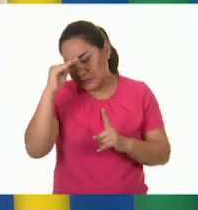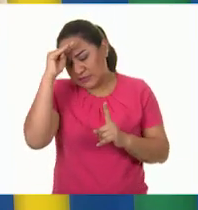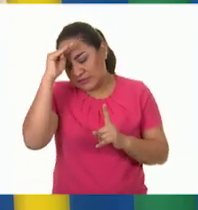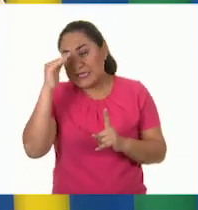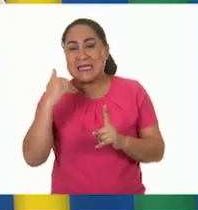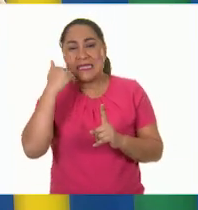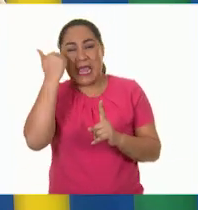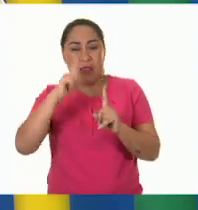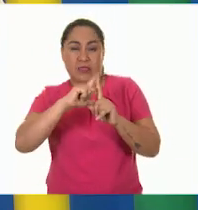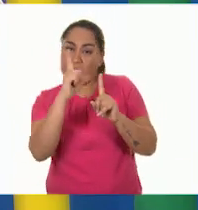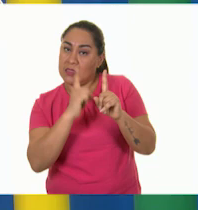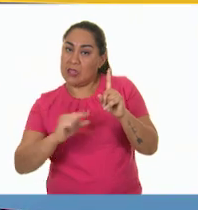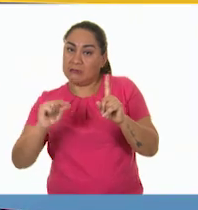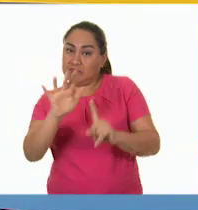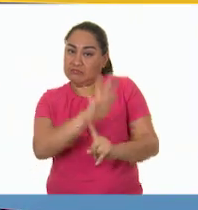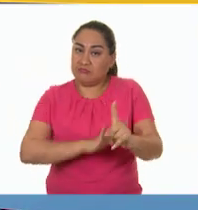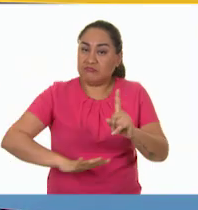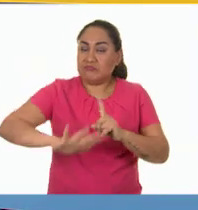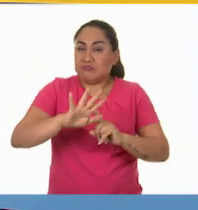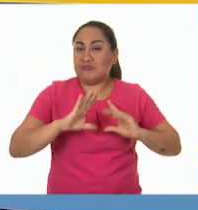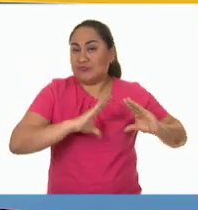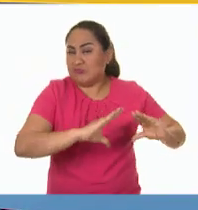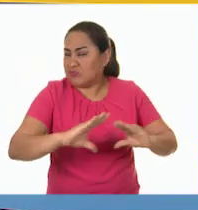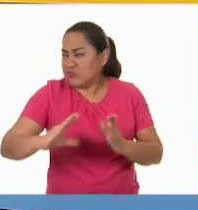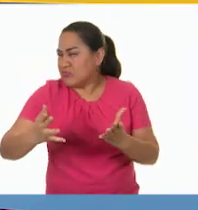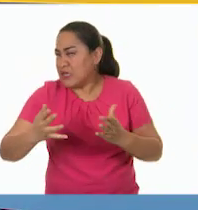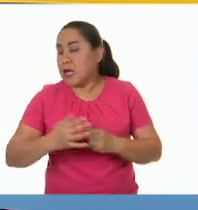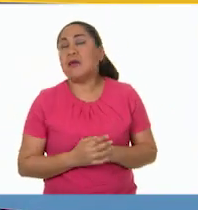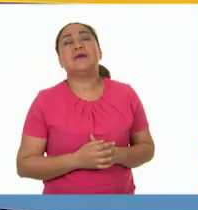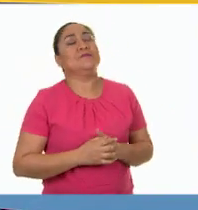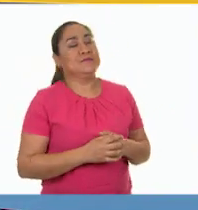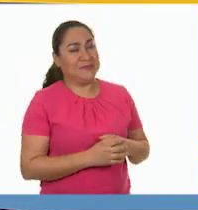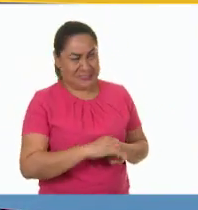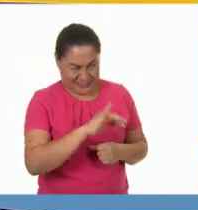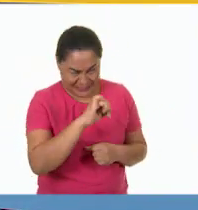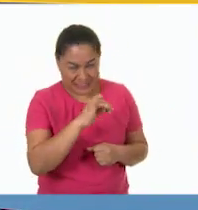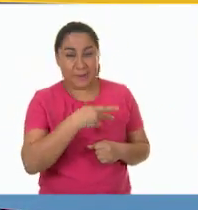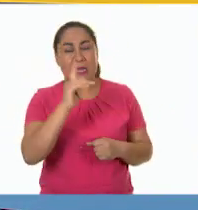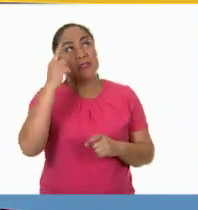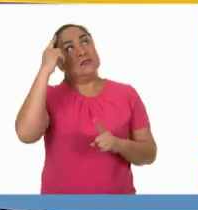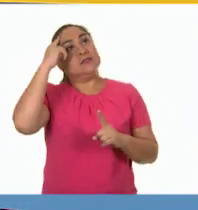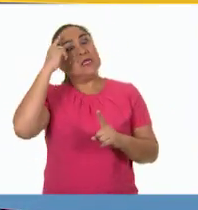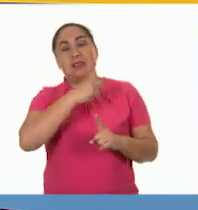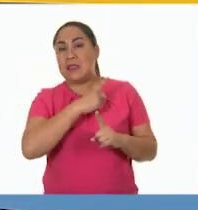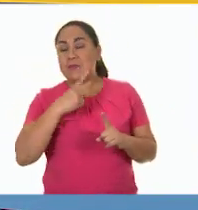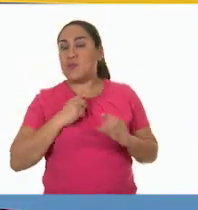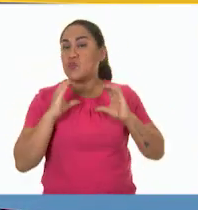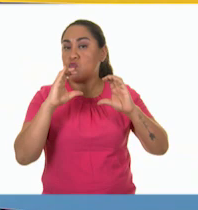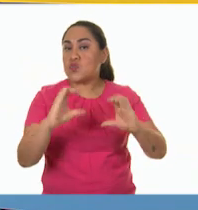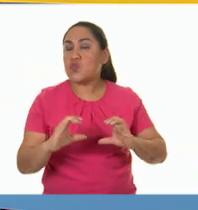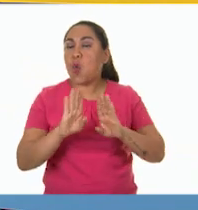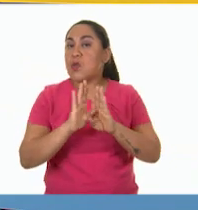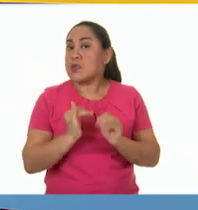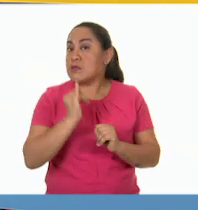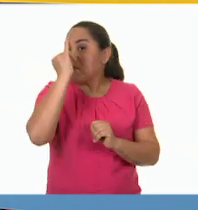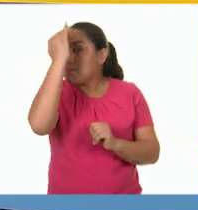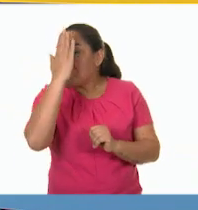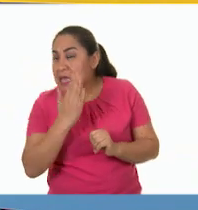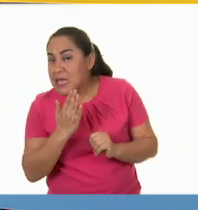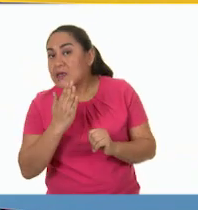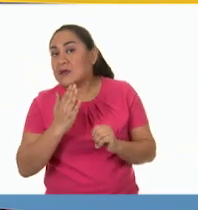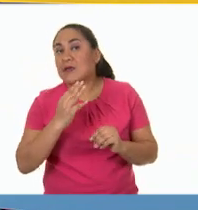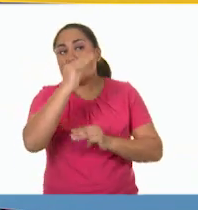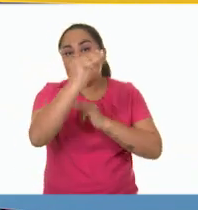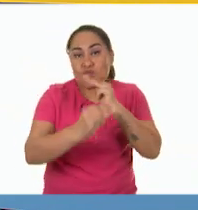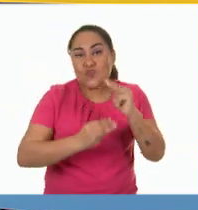nacionalista en la población? Sí, pero también era importante cuidar la imagen que el país proyectaba al mundo, con el fin de mejorar las